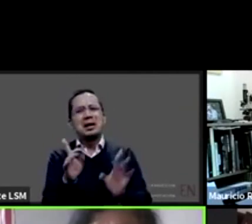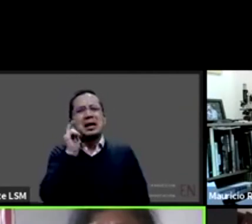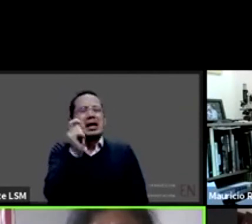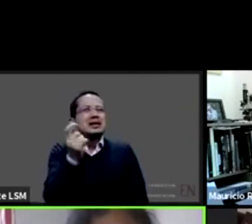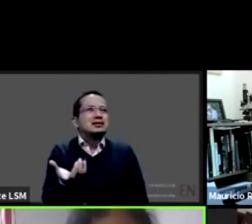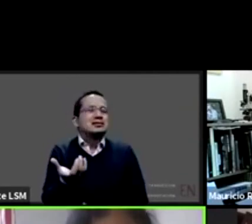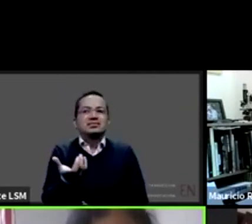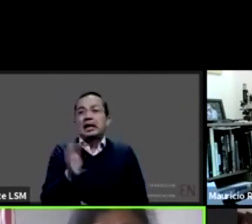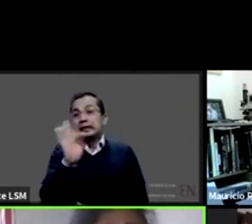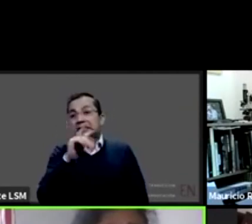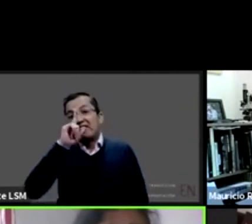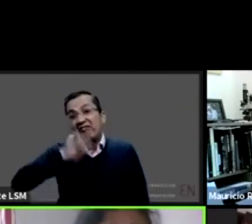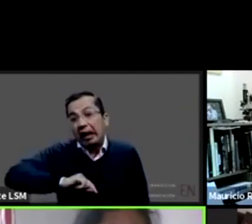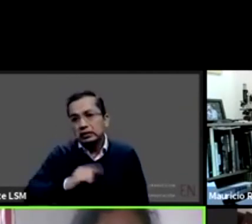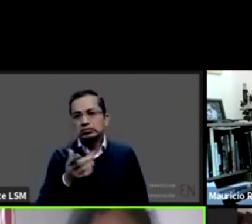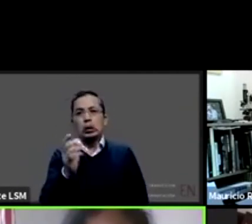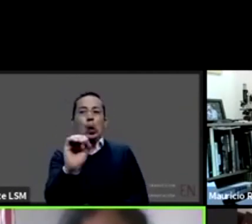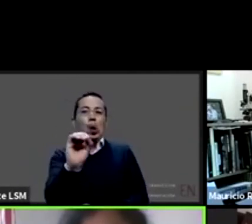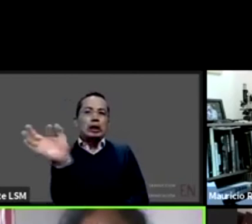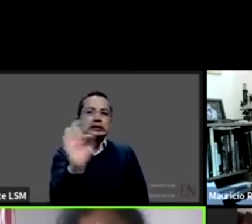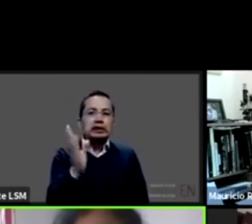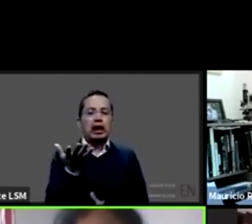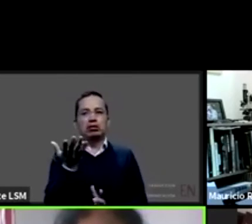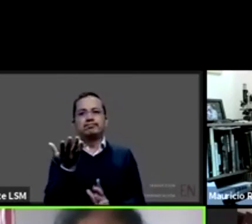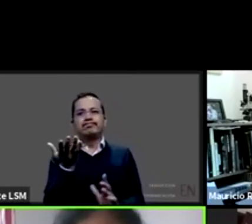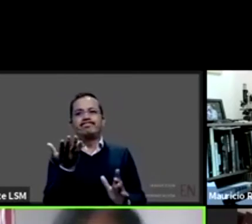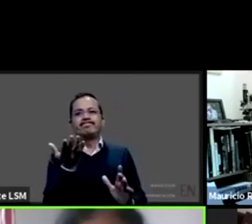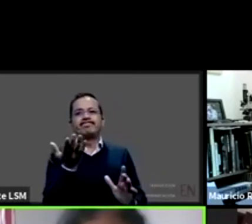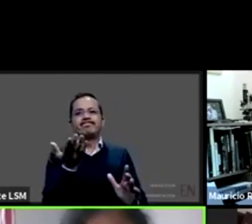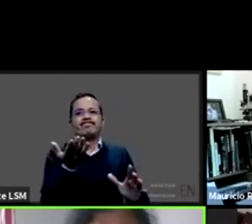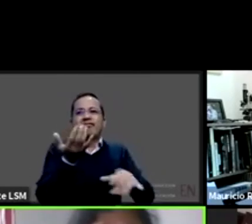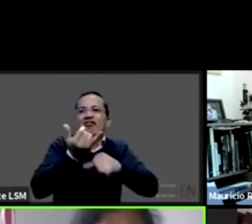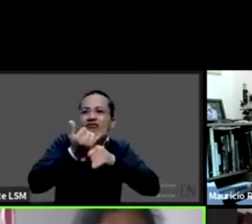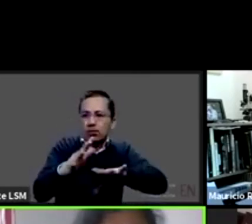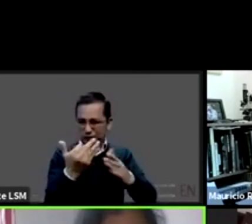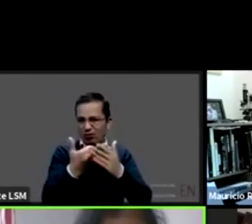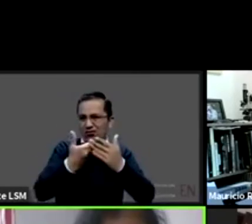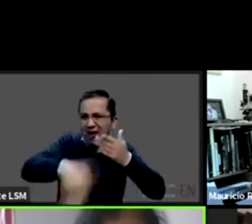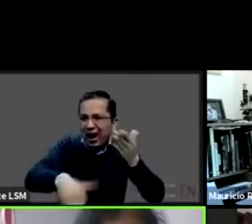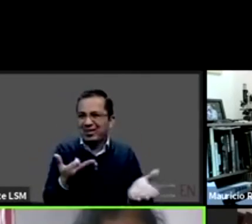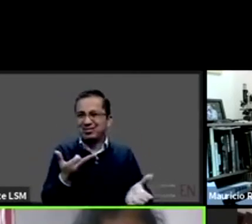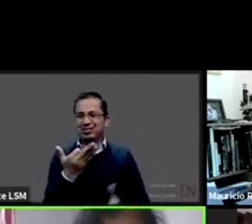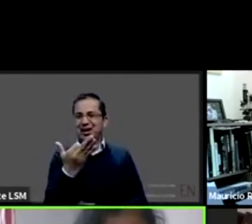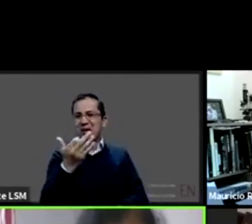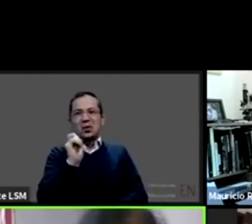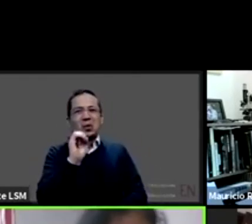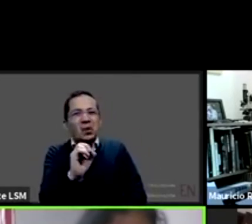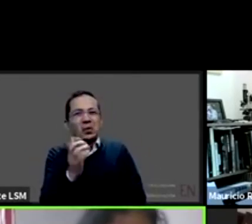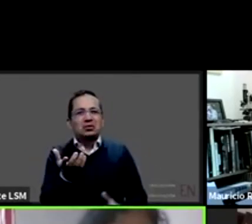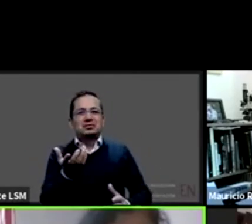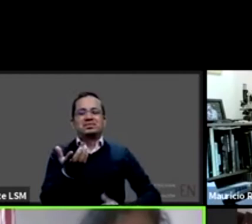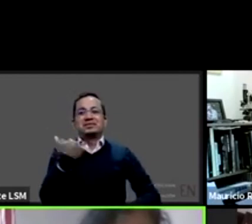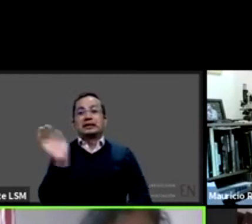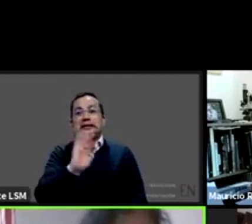no se informó que estaba este digamos que era